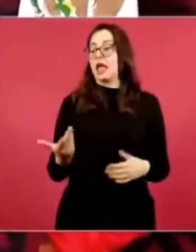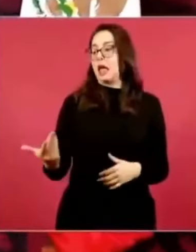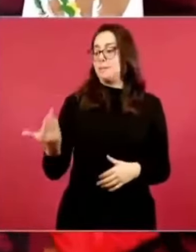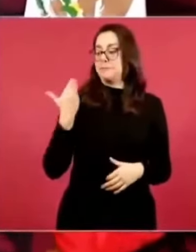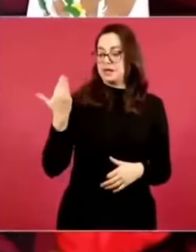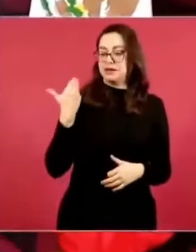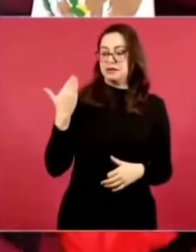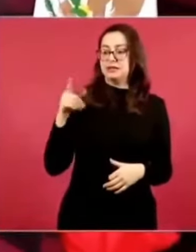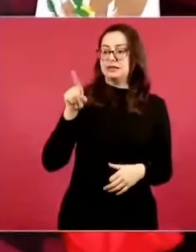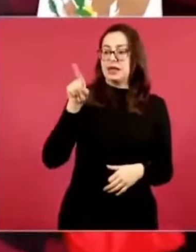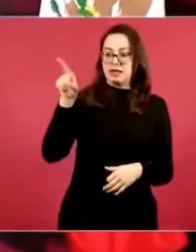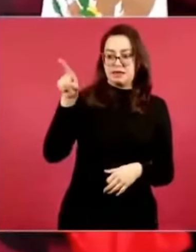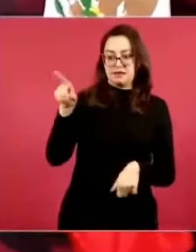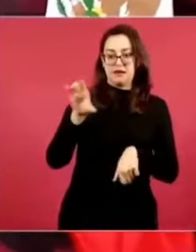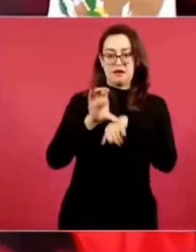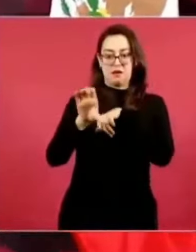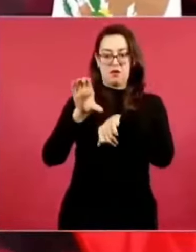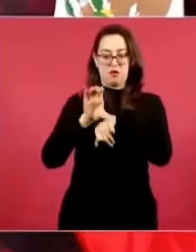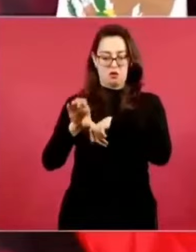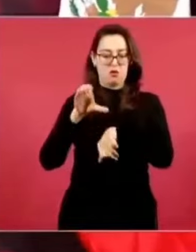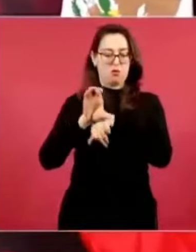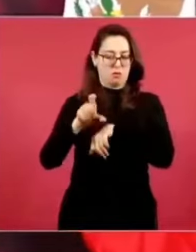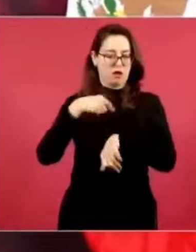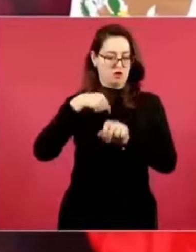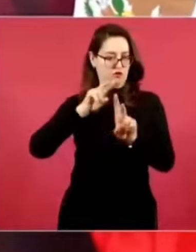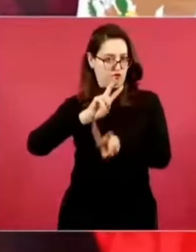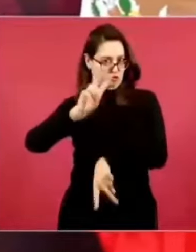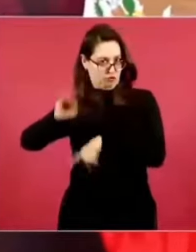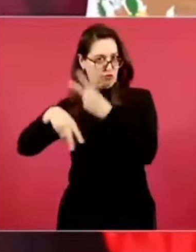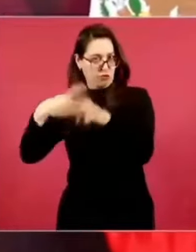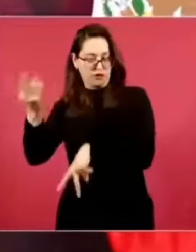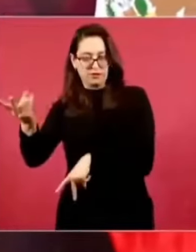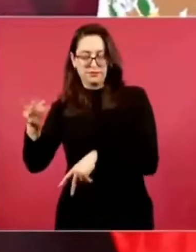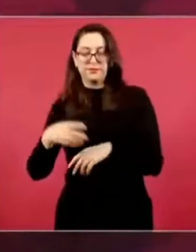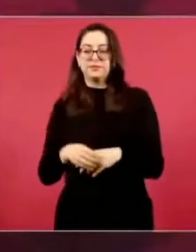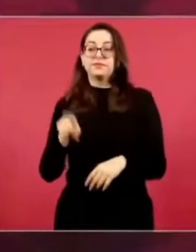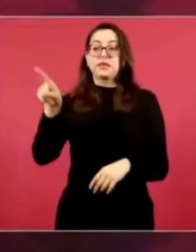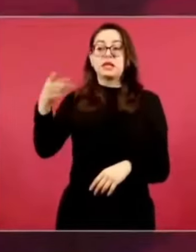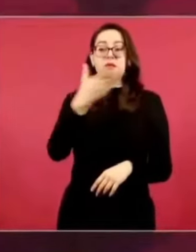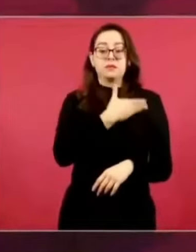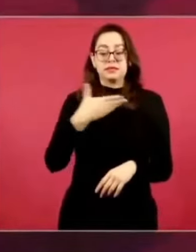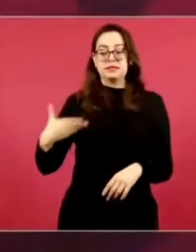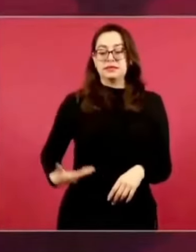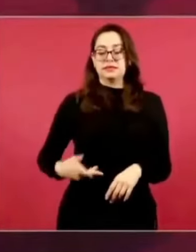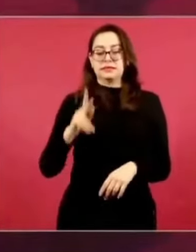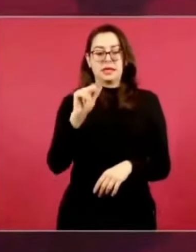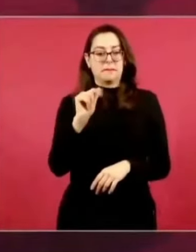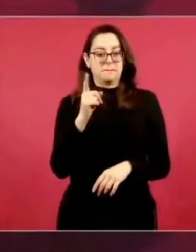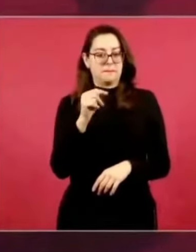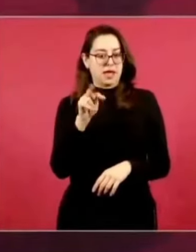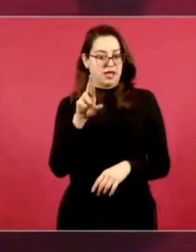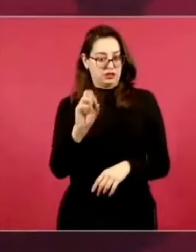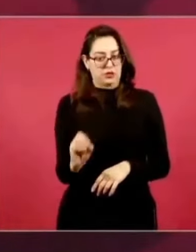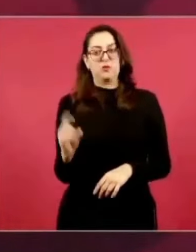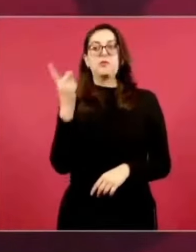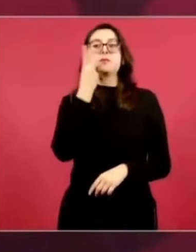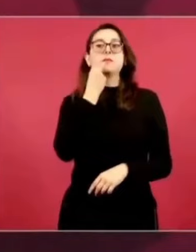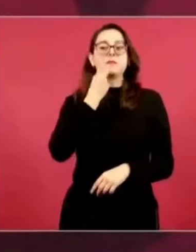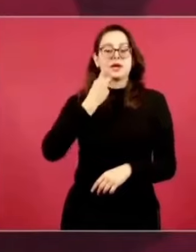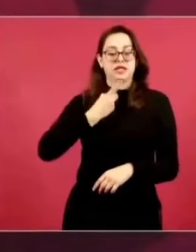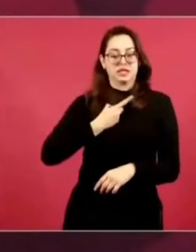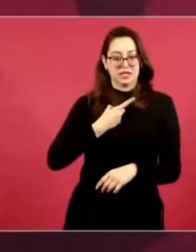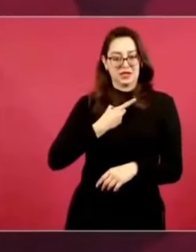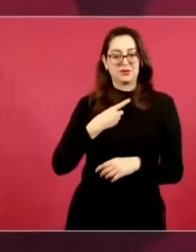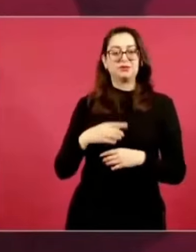que había un